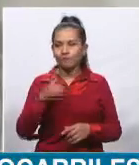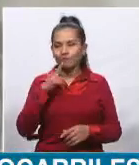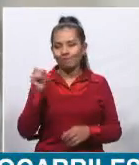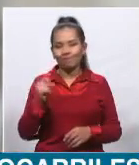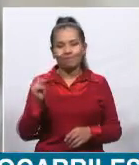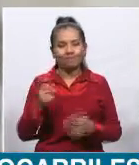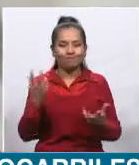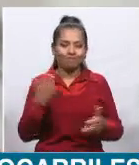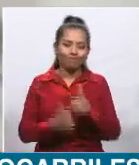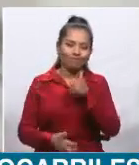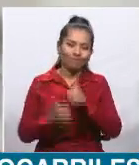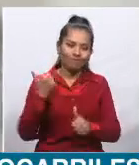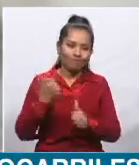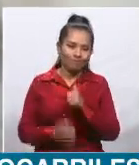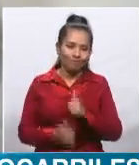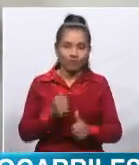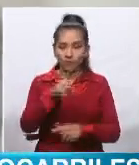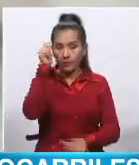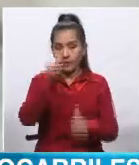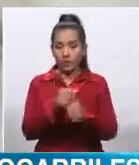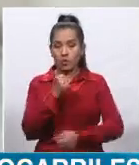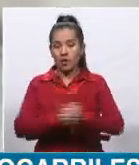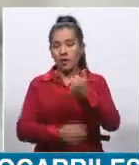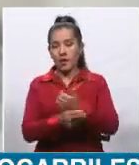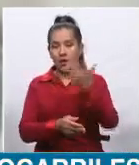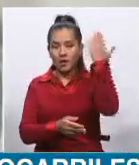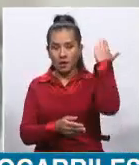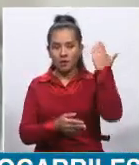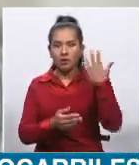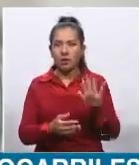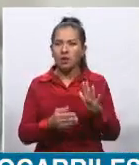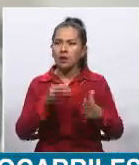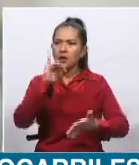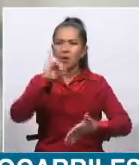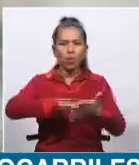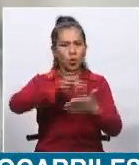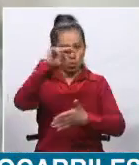a dudas. Hay que recordar que el año pasado, en el mes de junio,